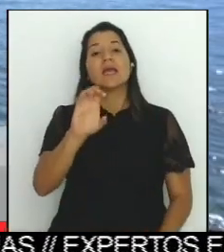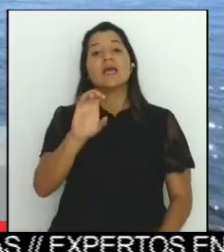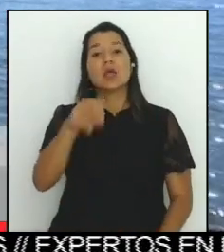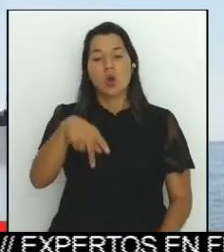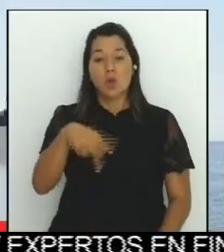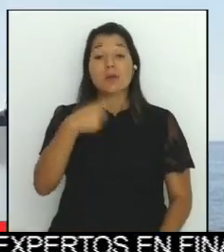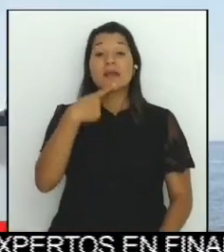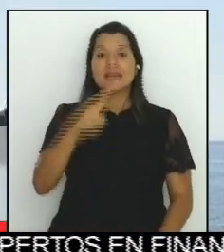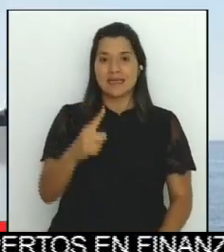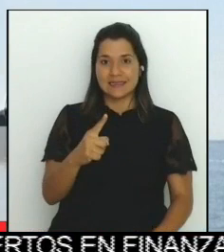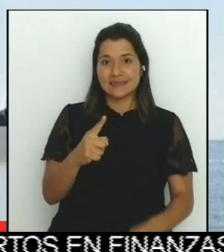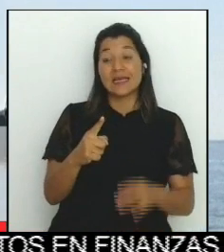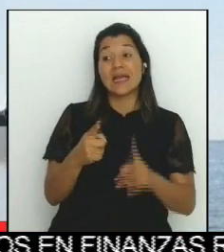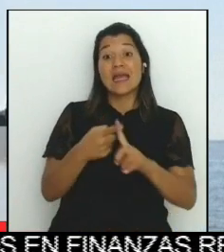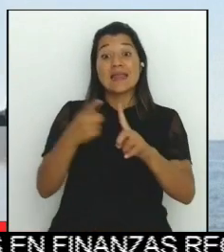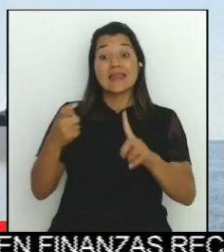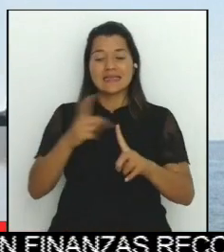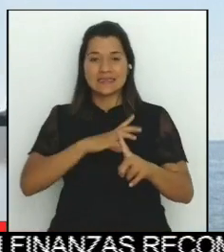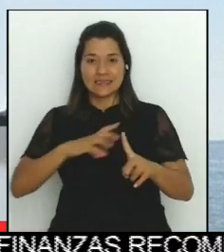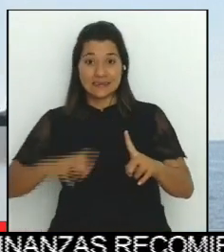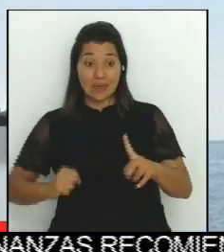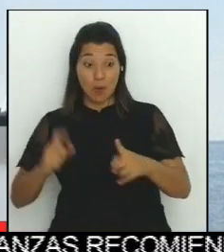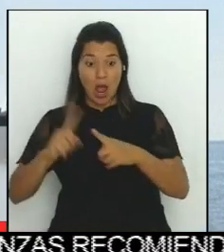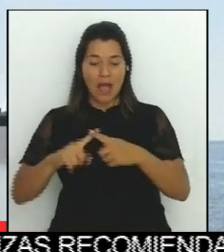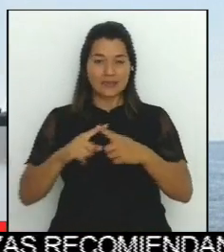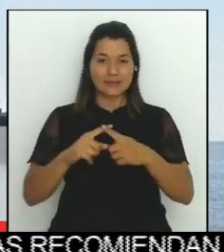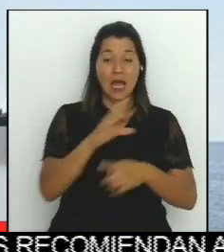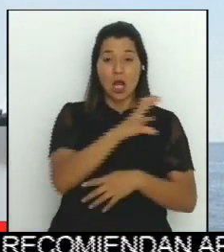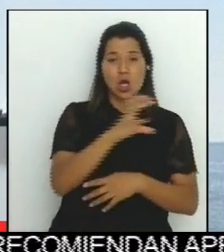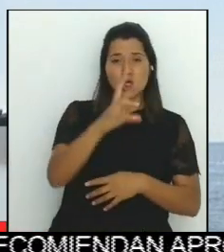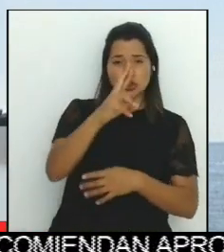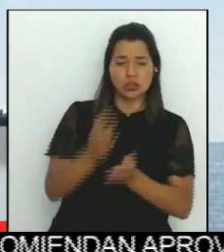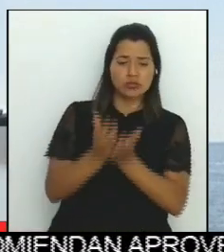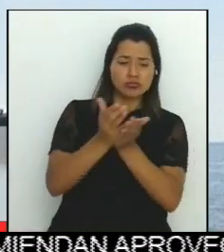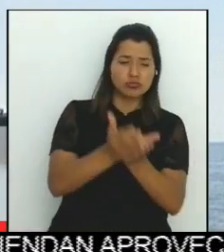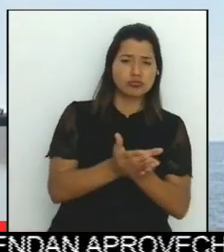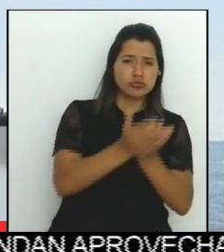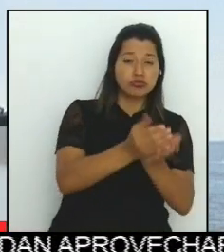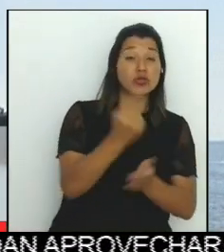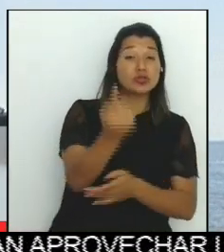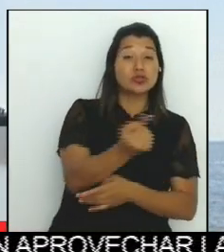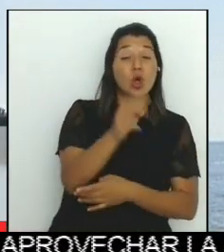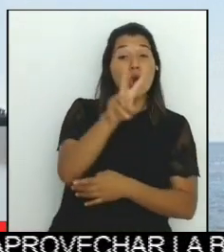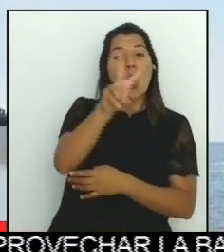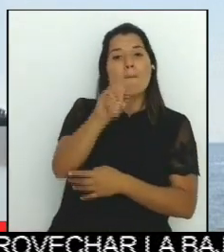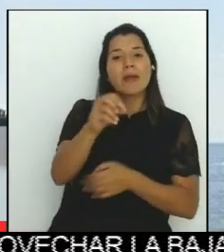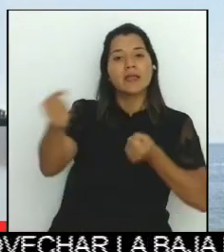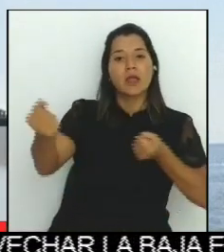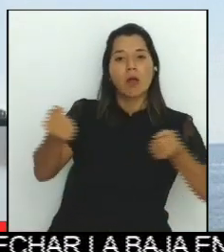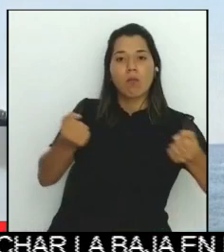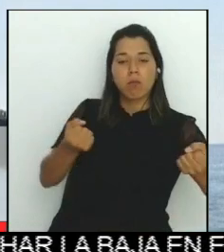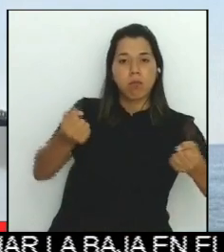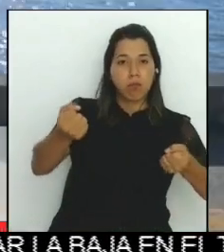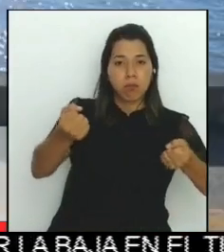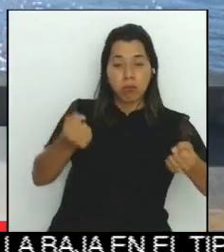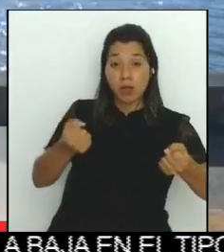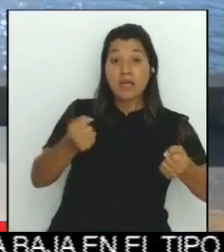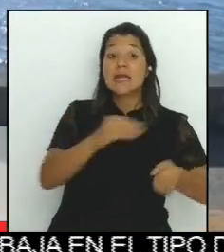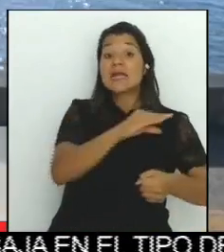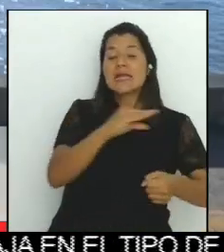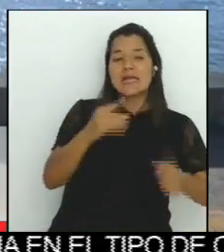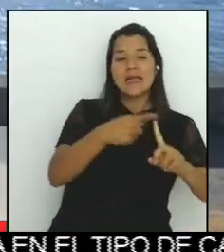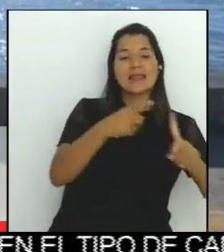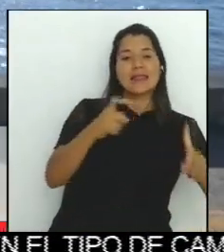a Costa Rica, solo se transportó 20 furgones, mientras que de Costa Rica a El Salvador se